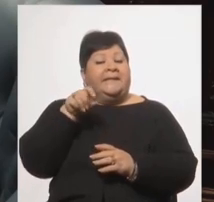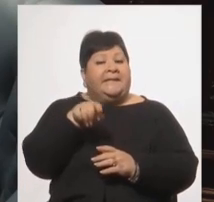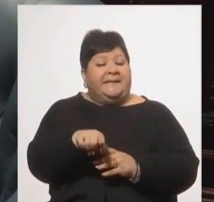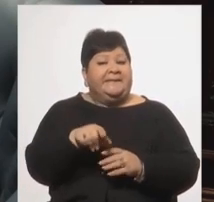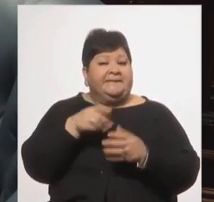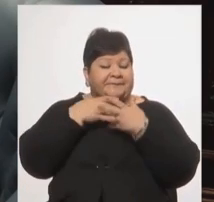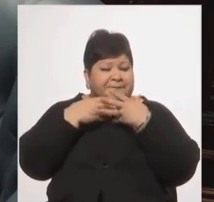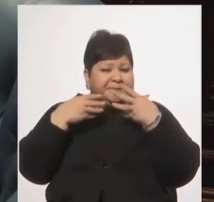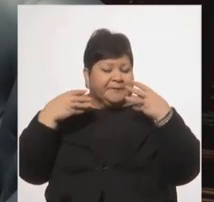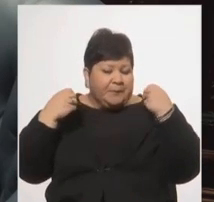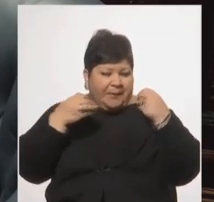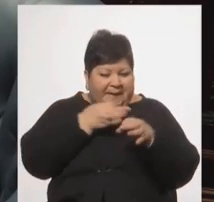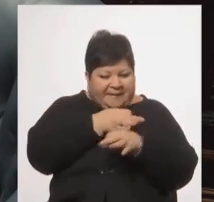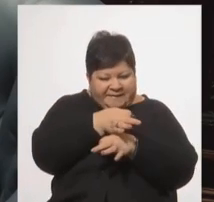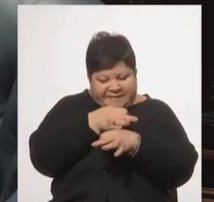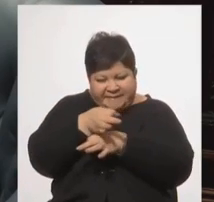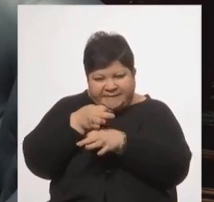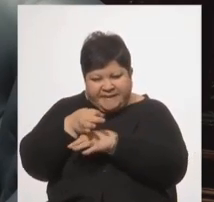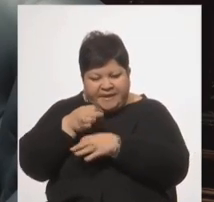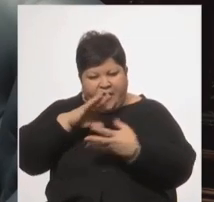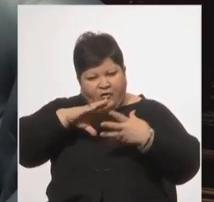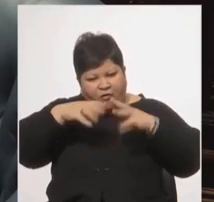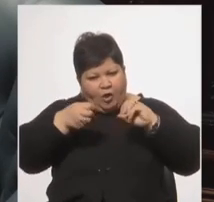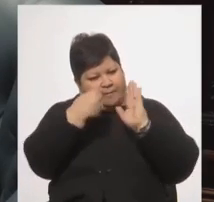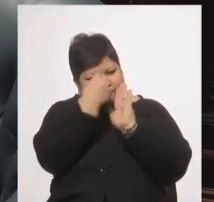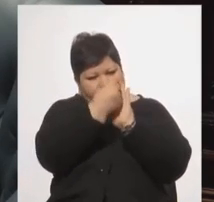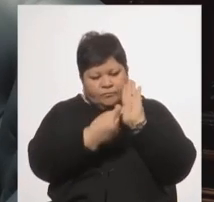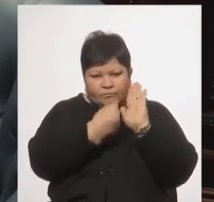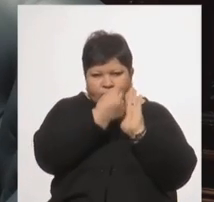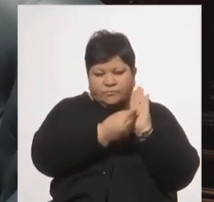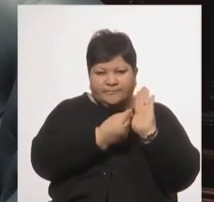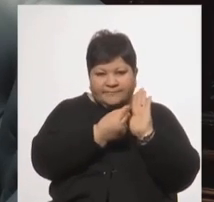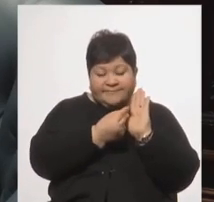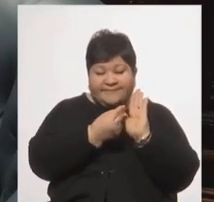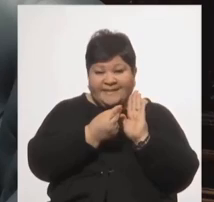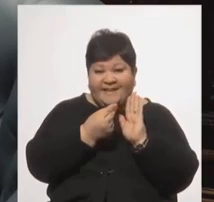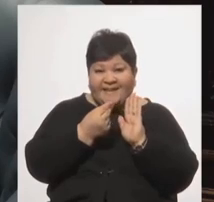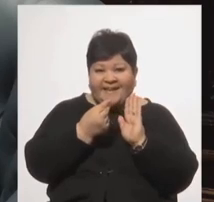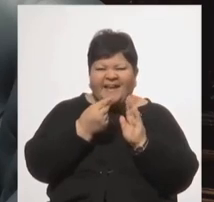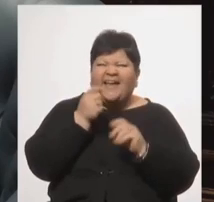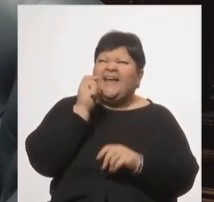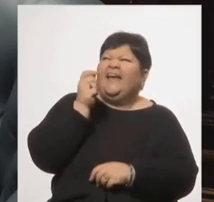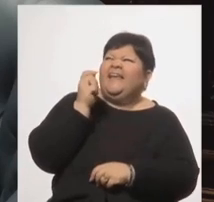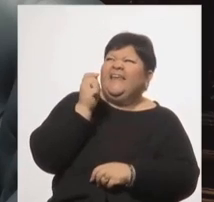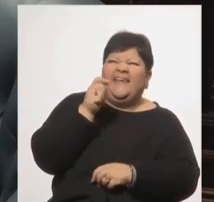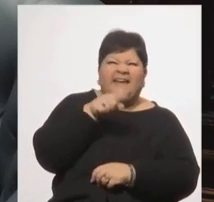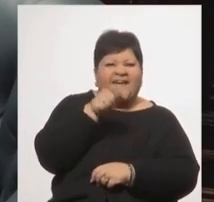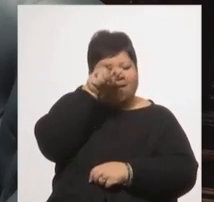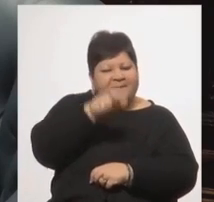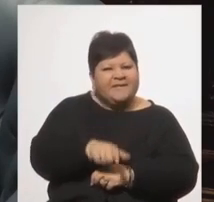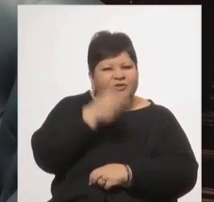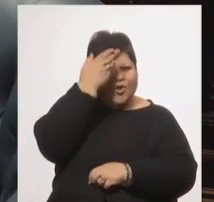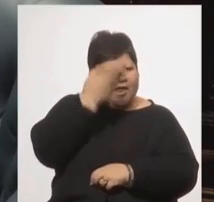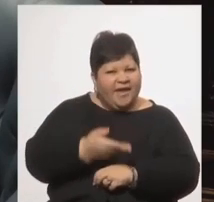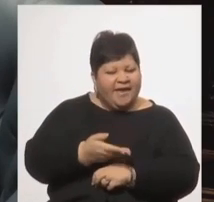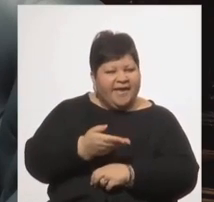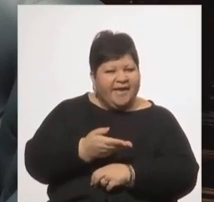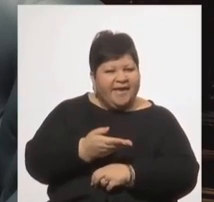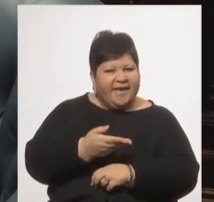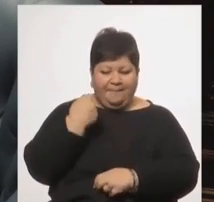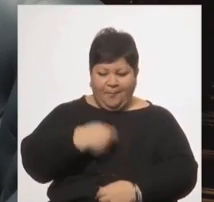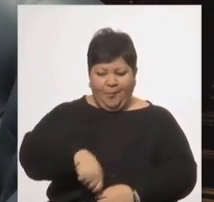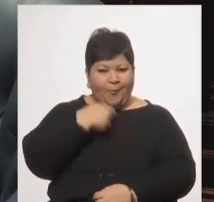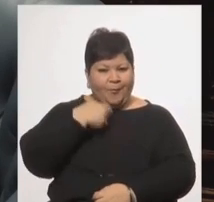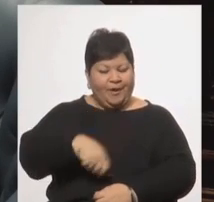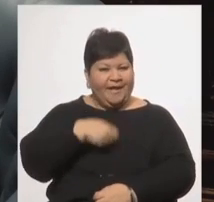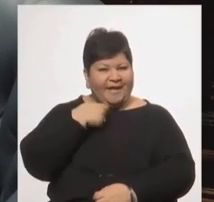caricatura, estaba dedicado a Pepe Mujica, en Japón, y tenía a Pepe en la